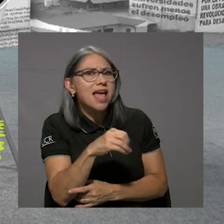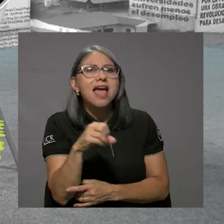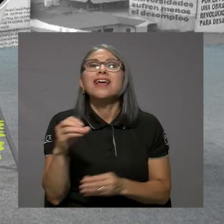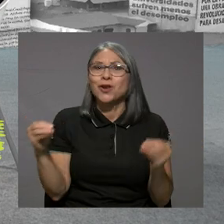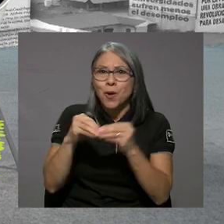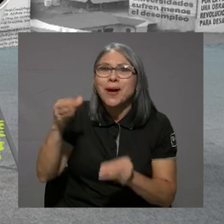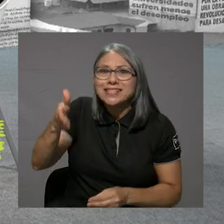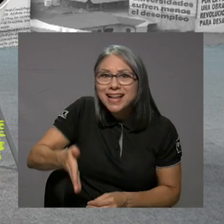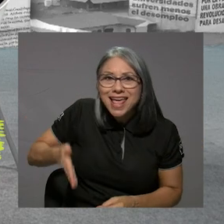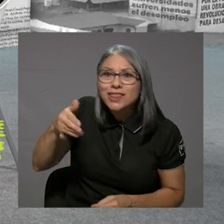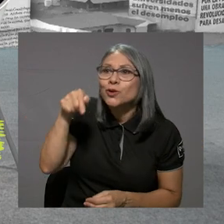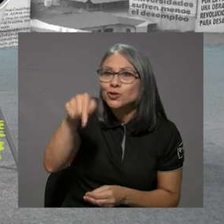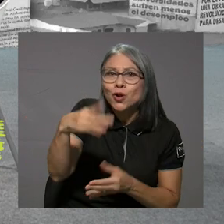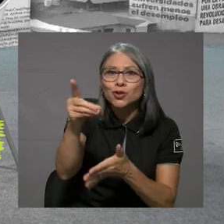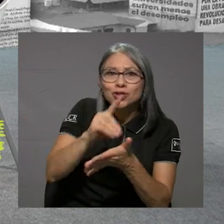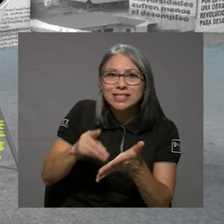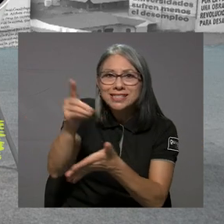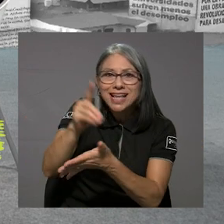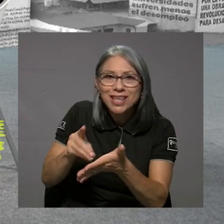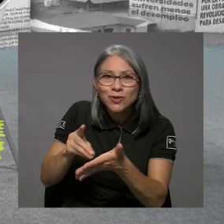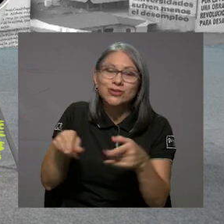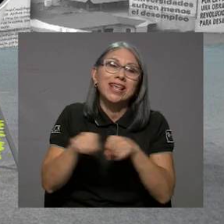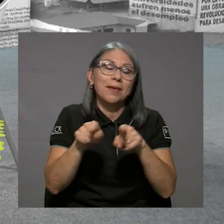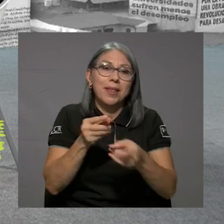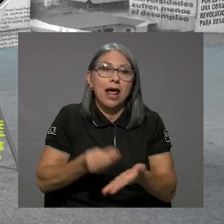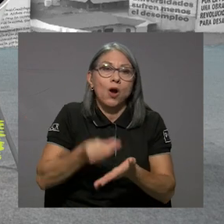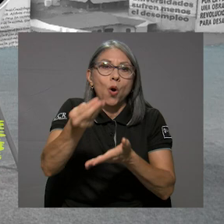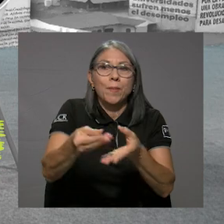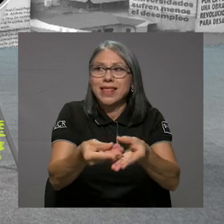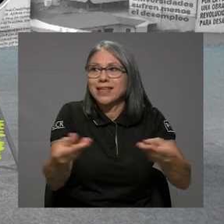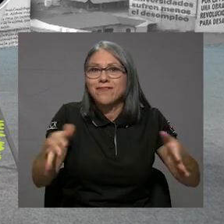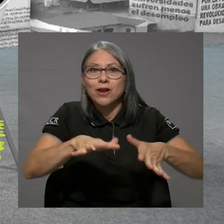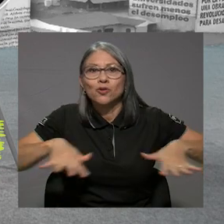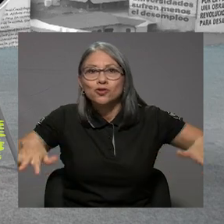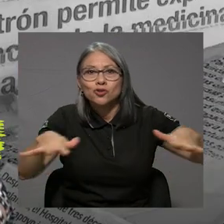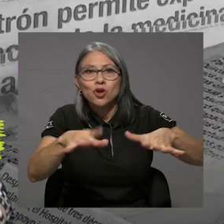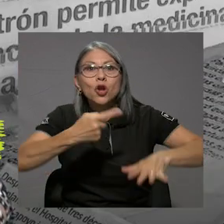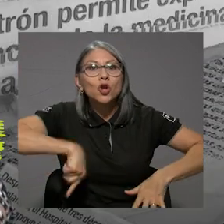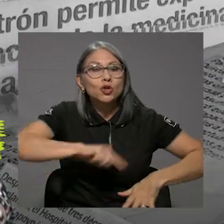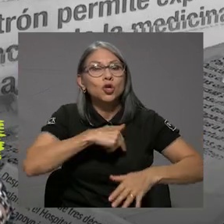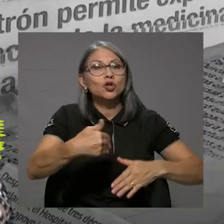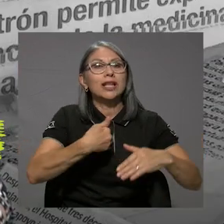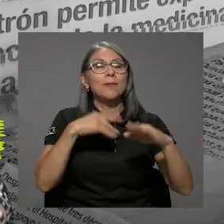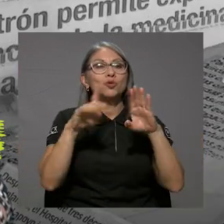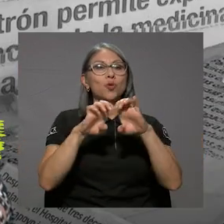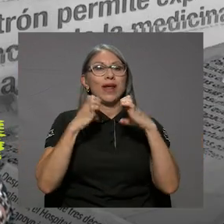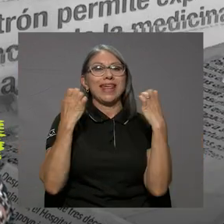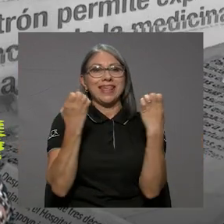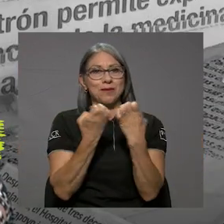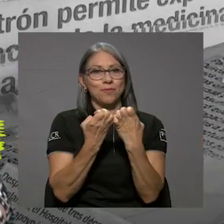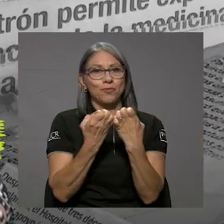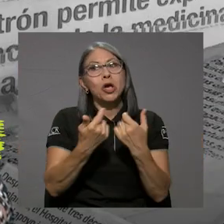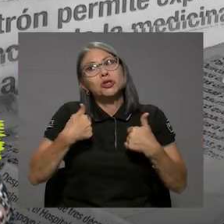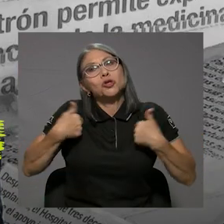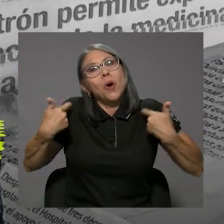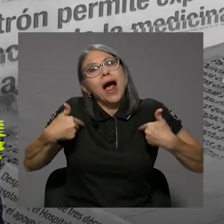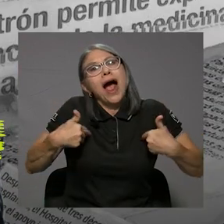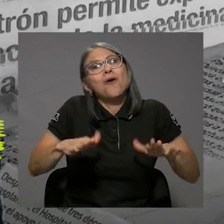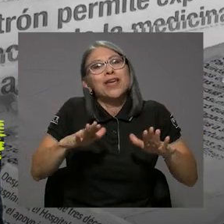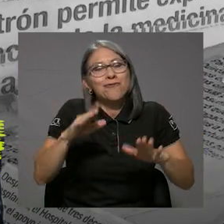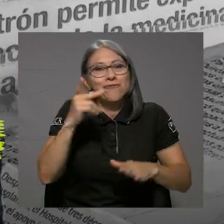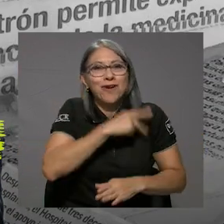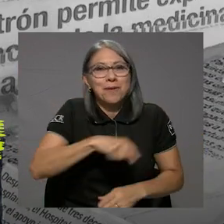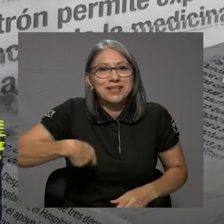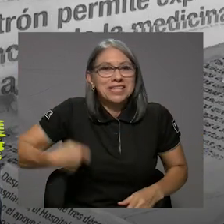lento son los diseños, los diseños y la compra de terrenos. Nosotros teníamos un equipo que yo, aunque fuera presidente